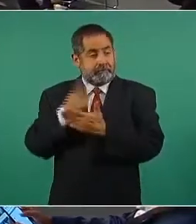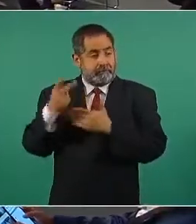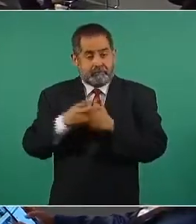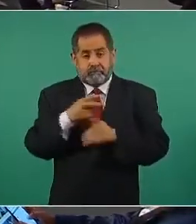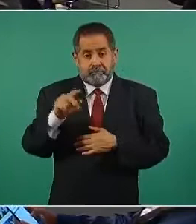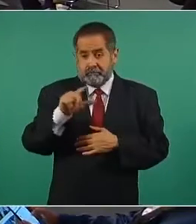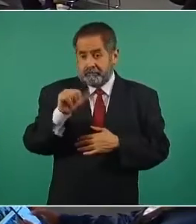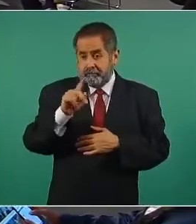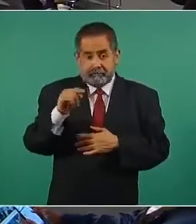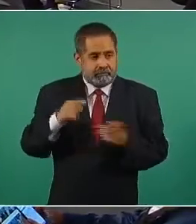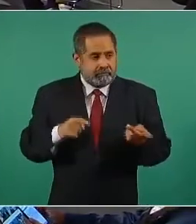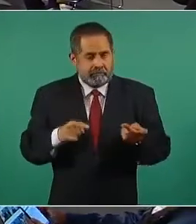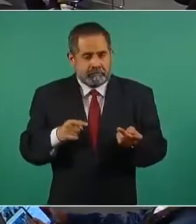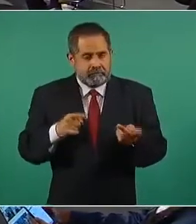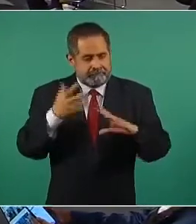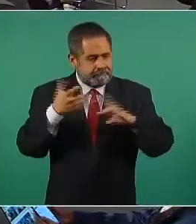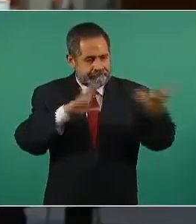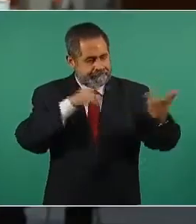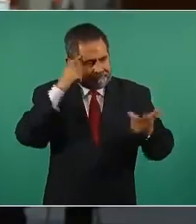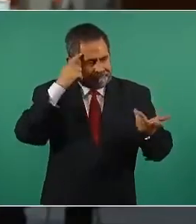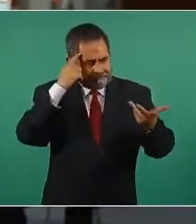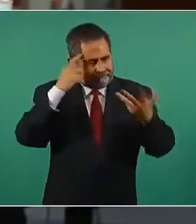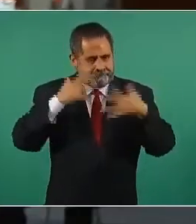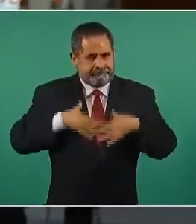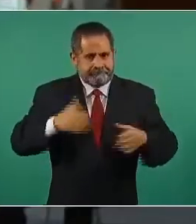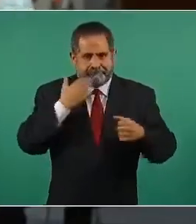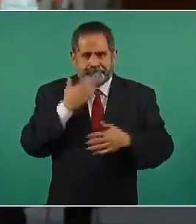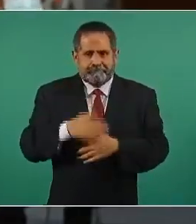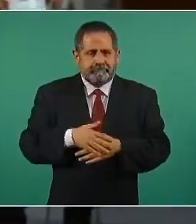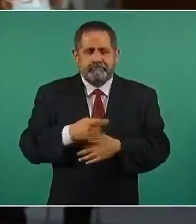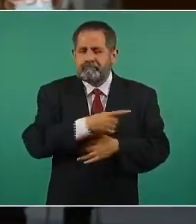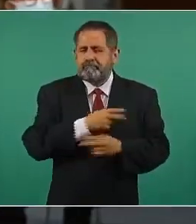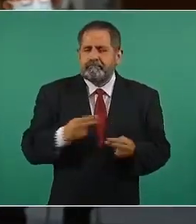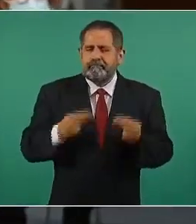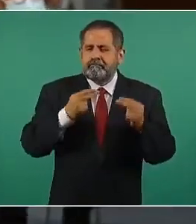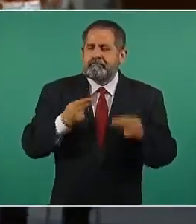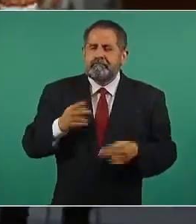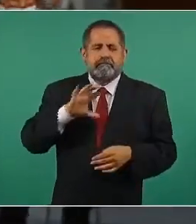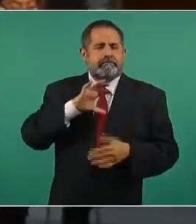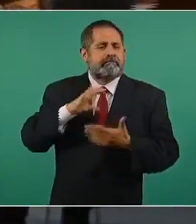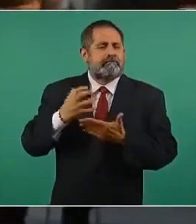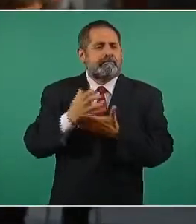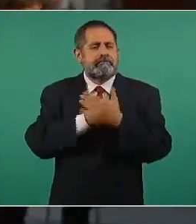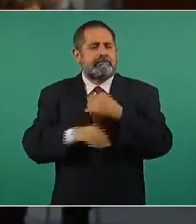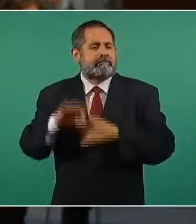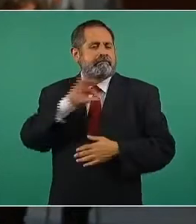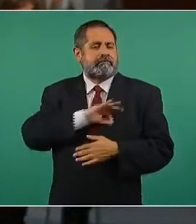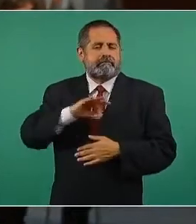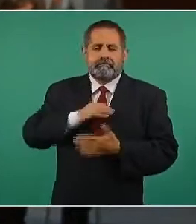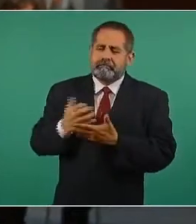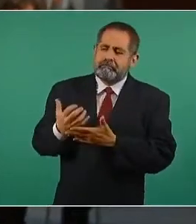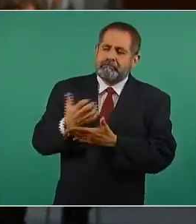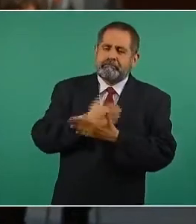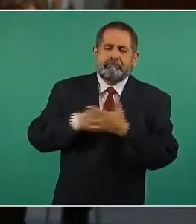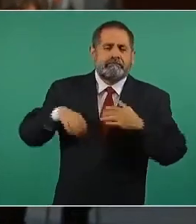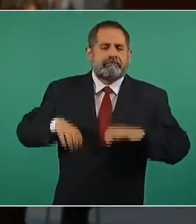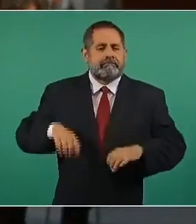nunca tuvo ni pies ni cabeza y un buen negocio para la empresa española que